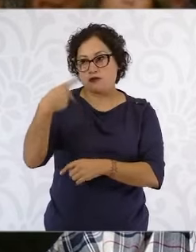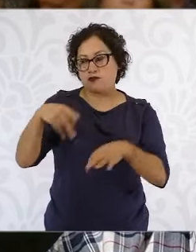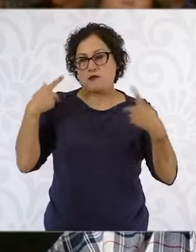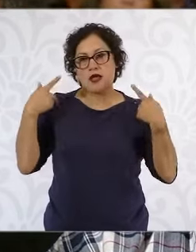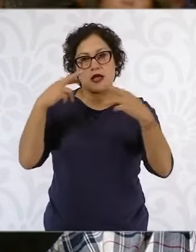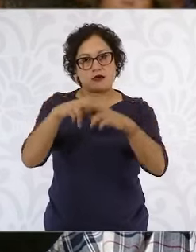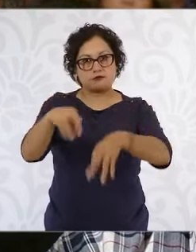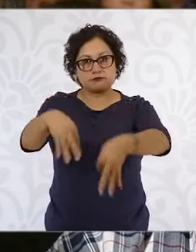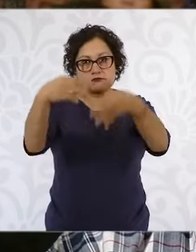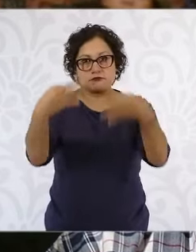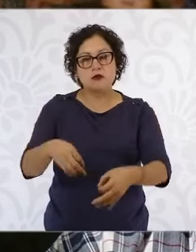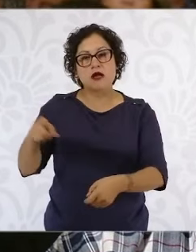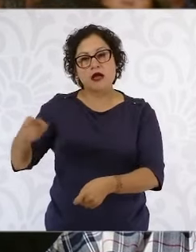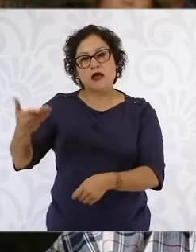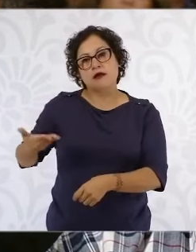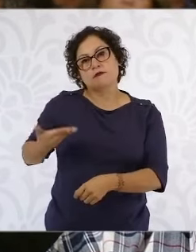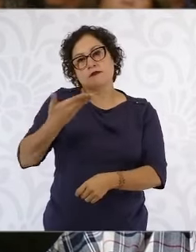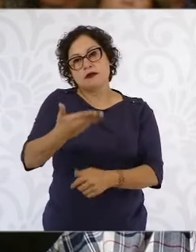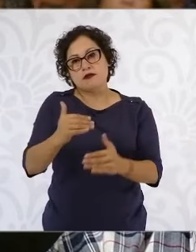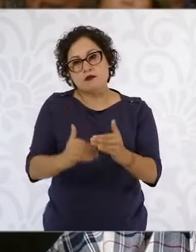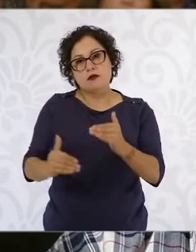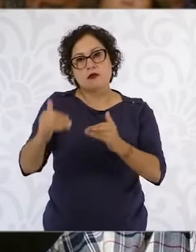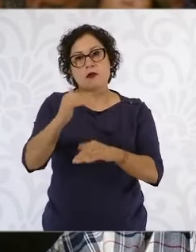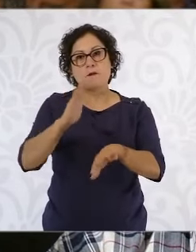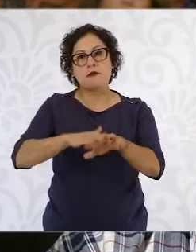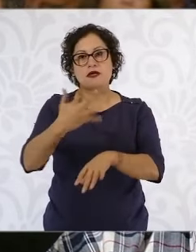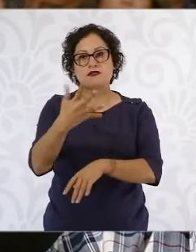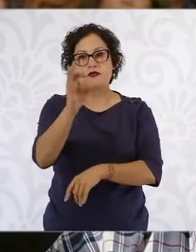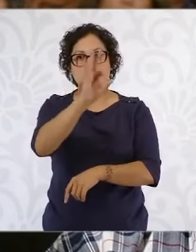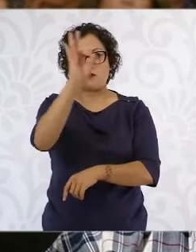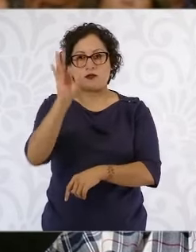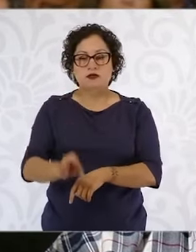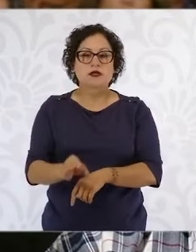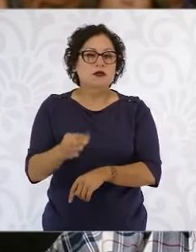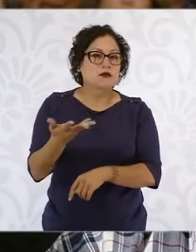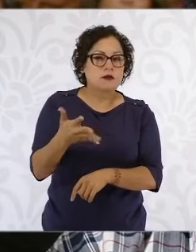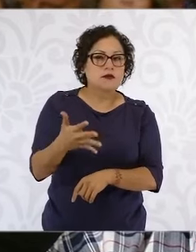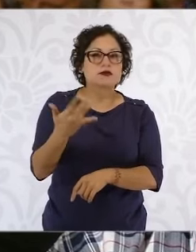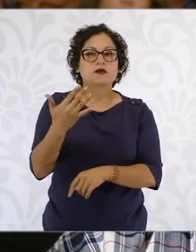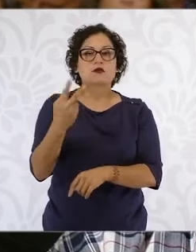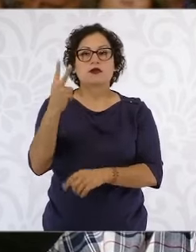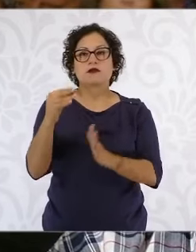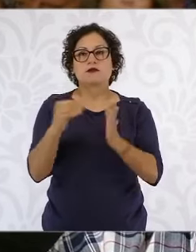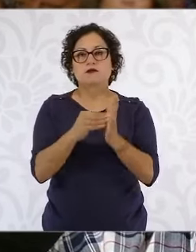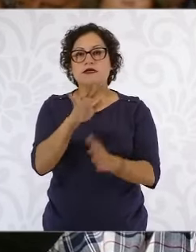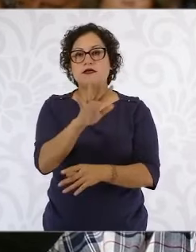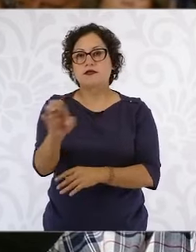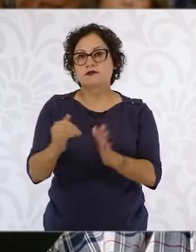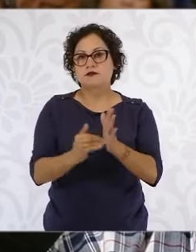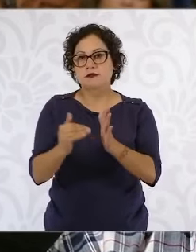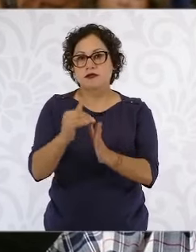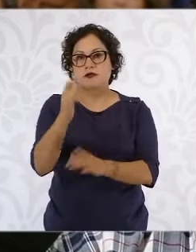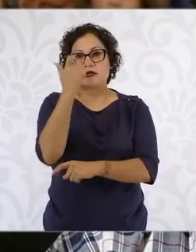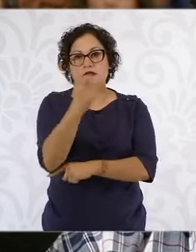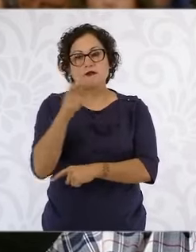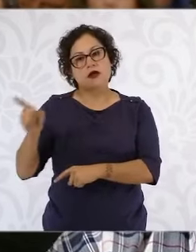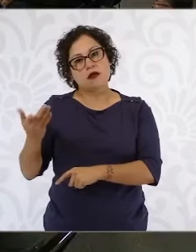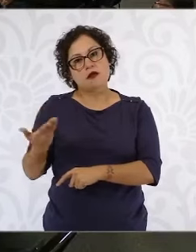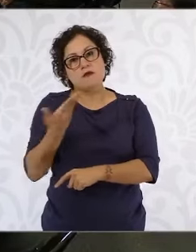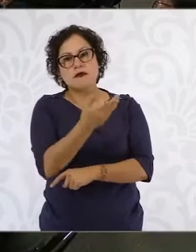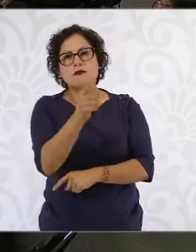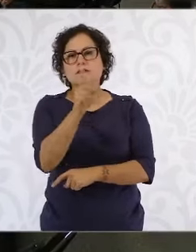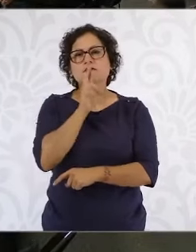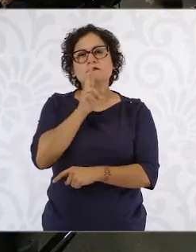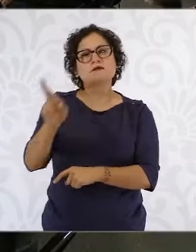Solicitó un aumento de cinco por ciento, lo que se traduce en 52 mil 500 millones de pesos. ¿Qué puede decir al respecto?